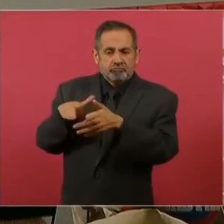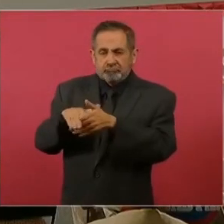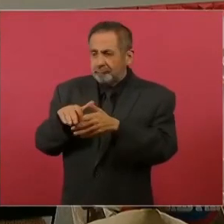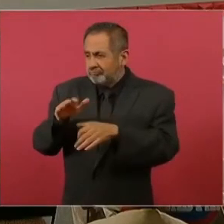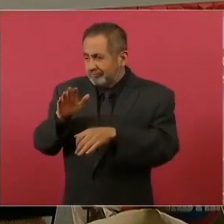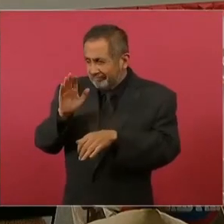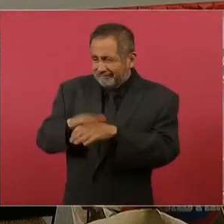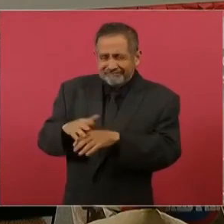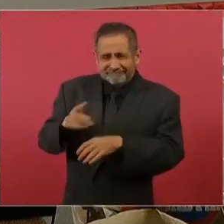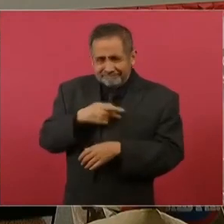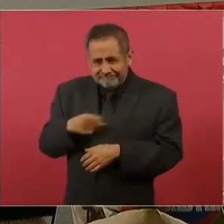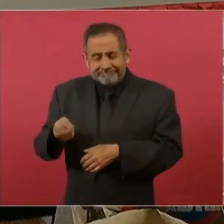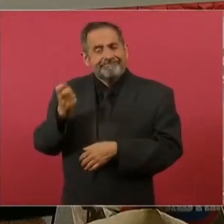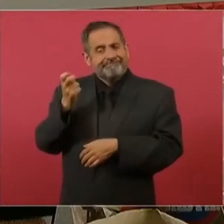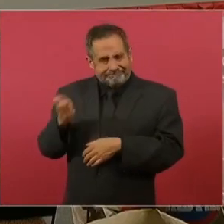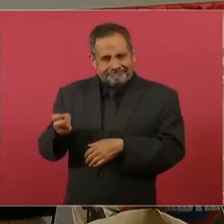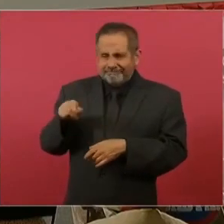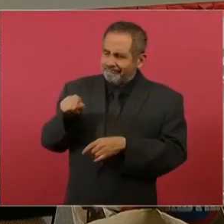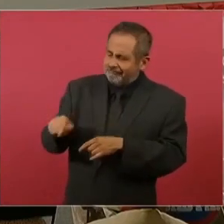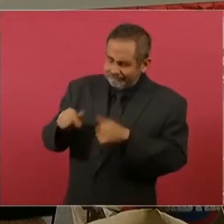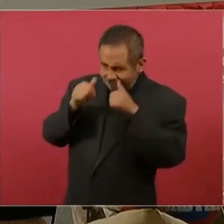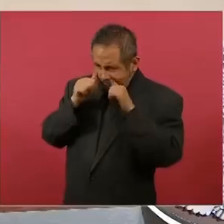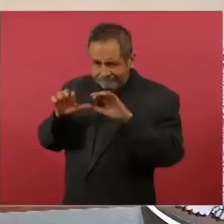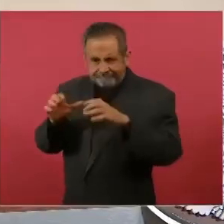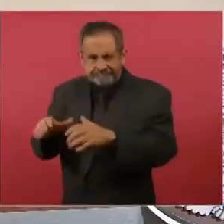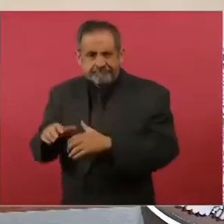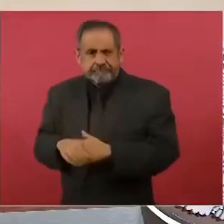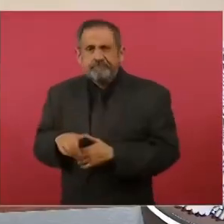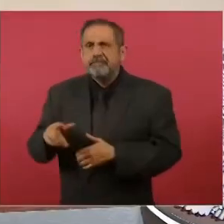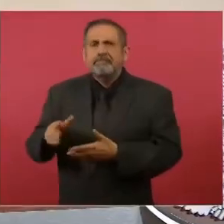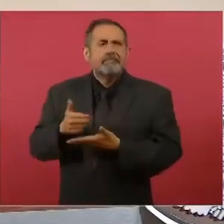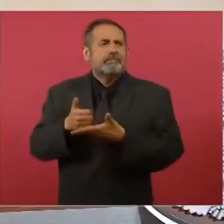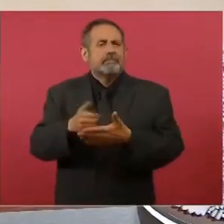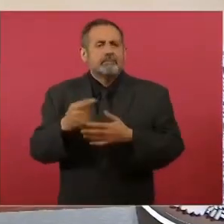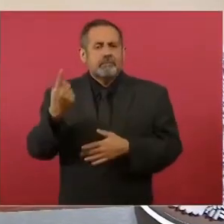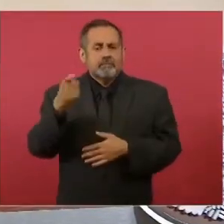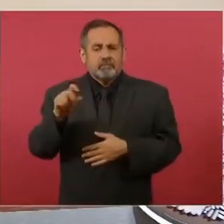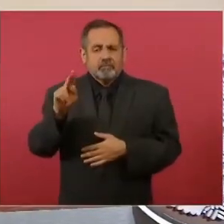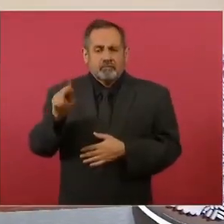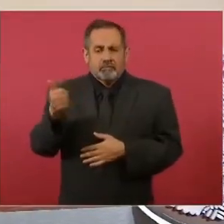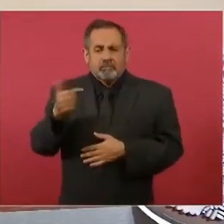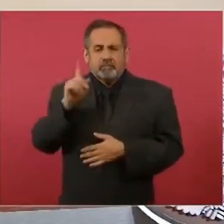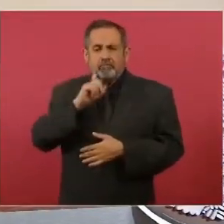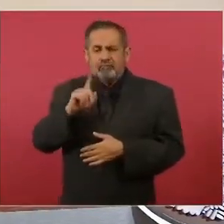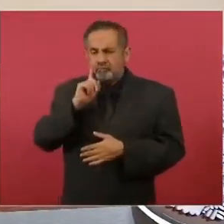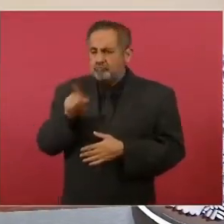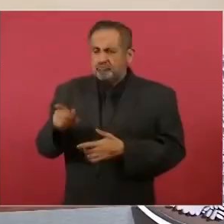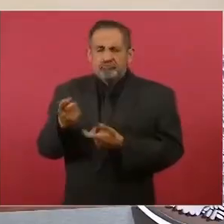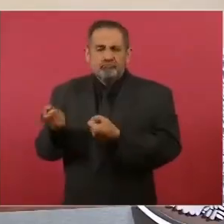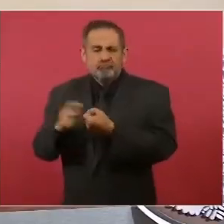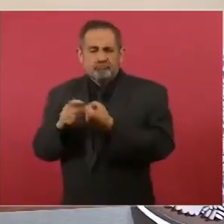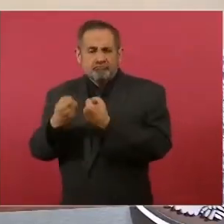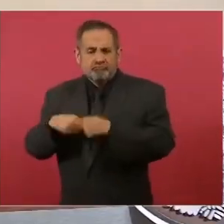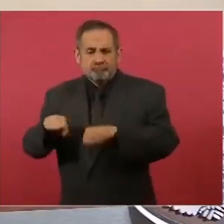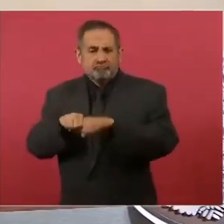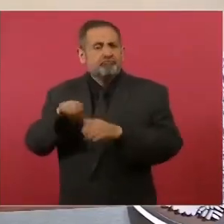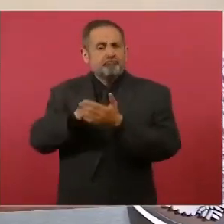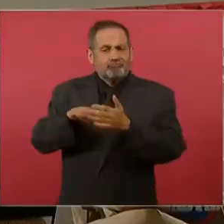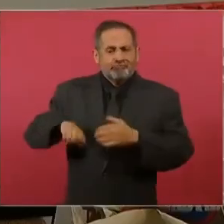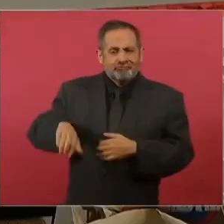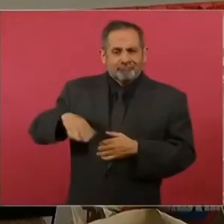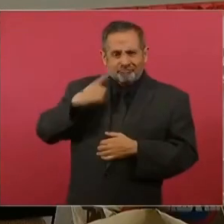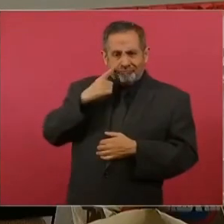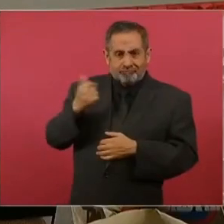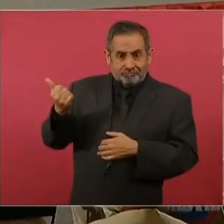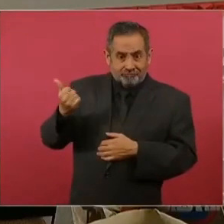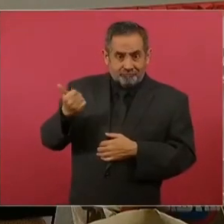alta marginación. Actualmente, estas atienden a más de 186 mujeres como ella, ahorradoras